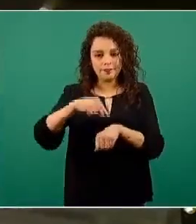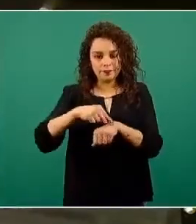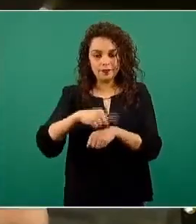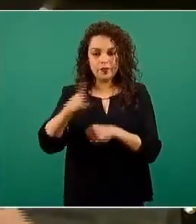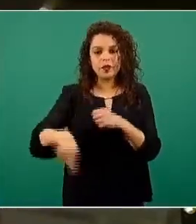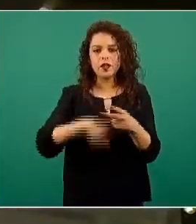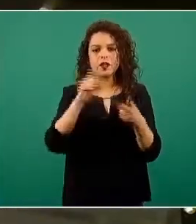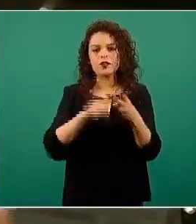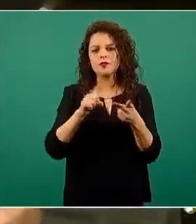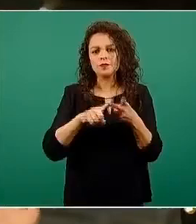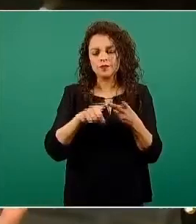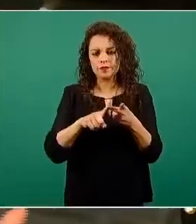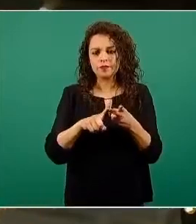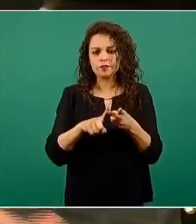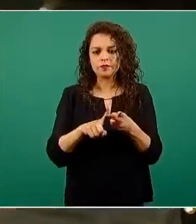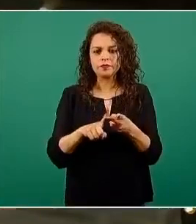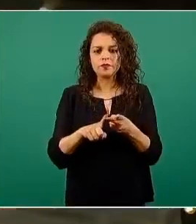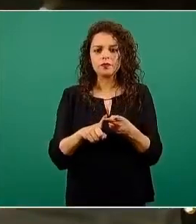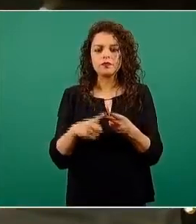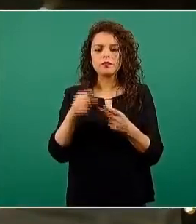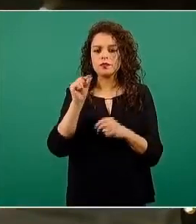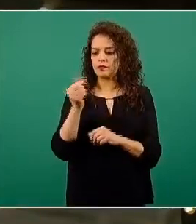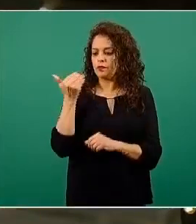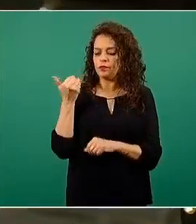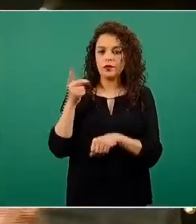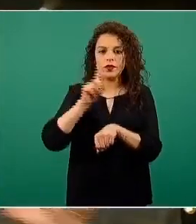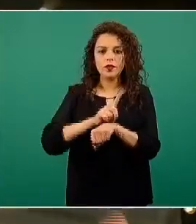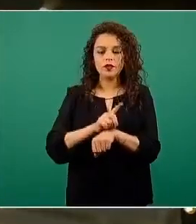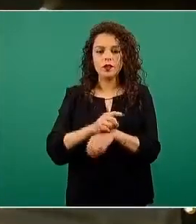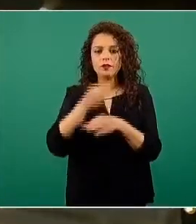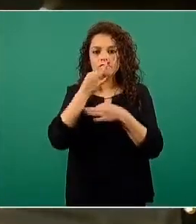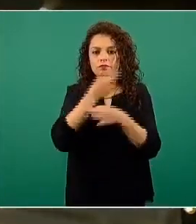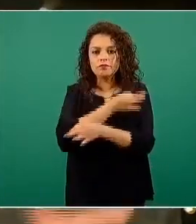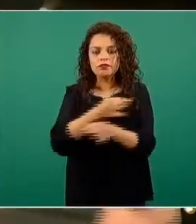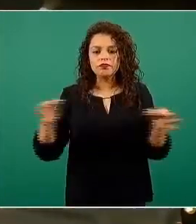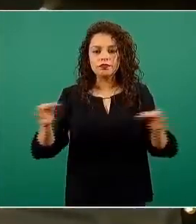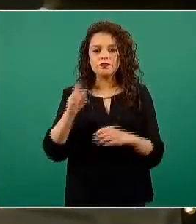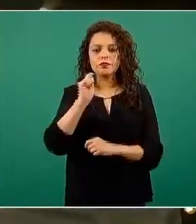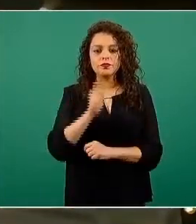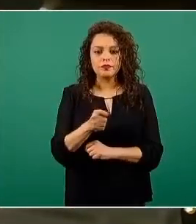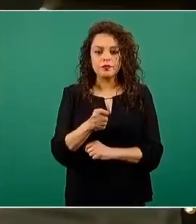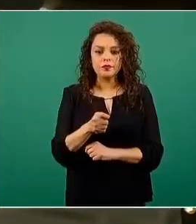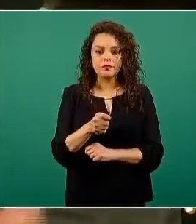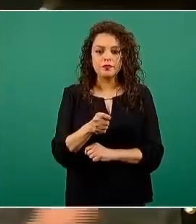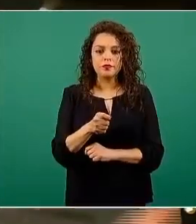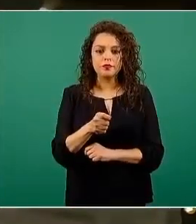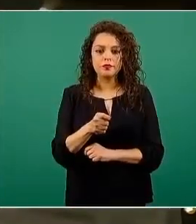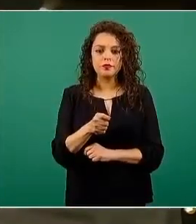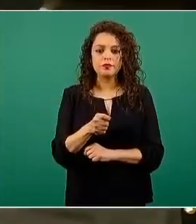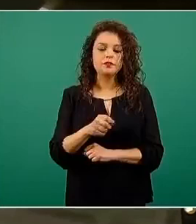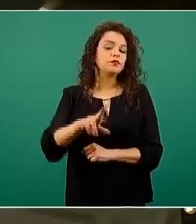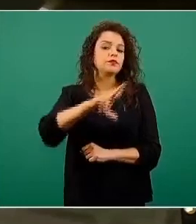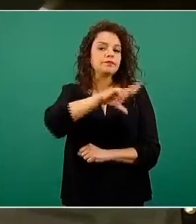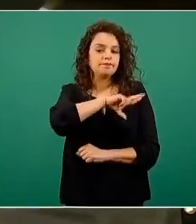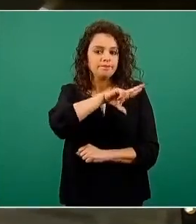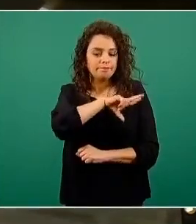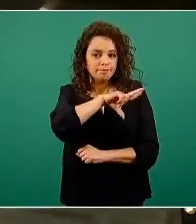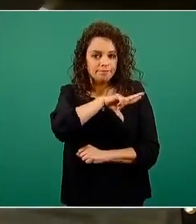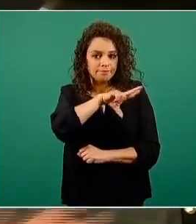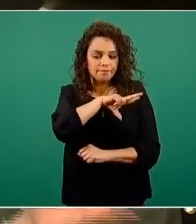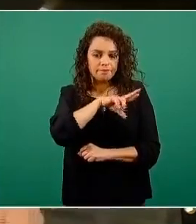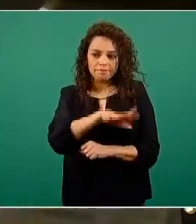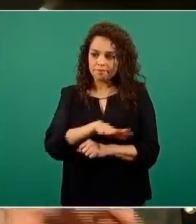esta declaración que hizo hace algunos días el presidente sobre que ya los particulares, la iniciativa privada